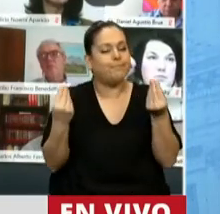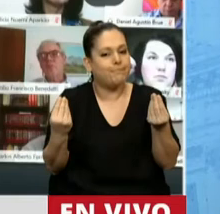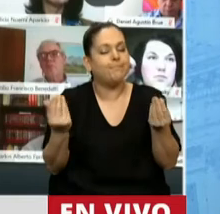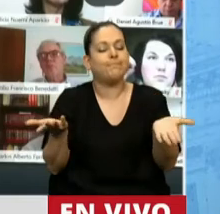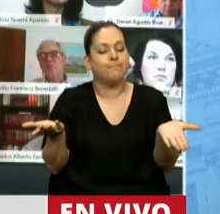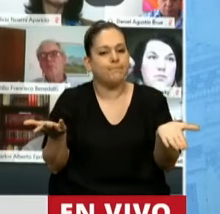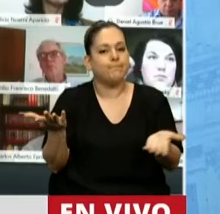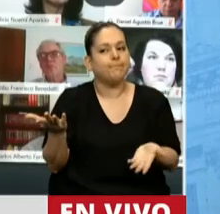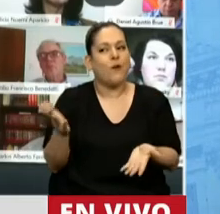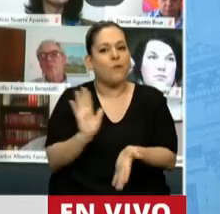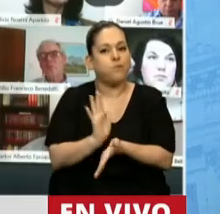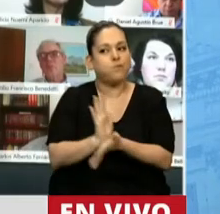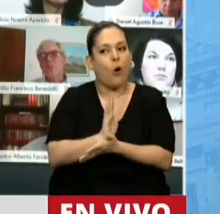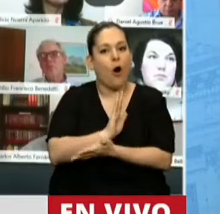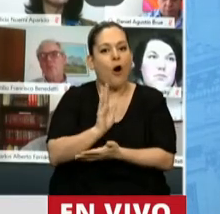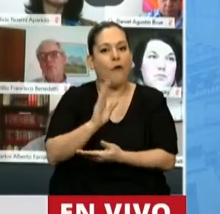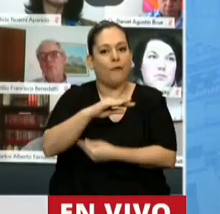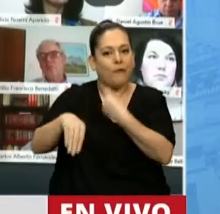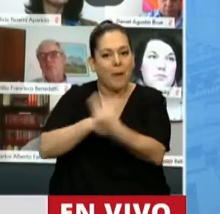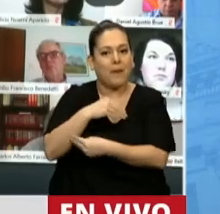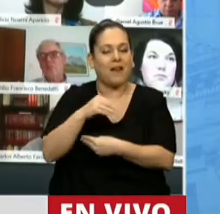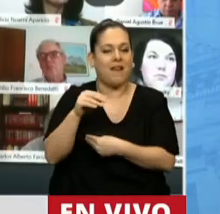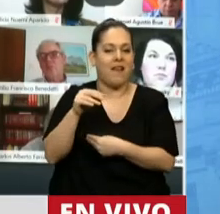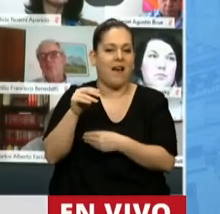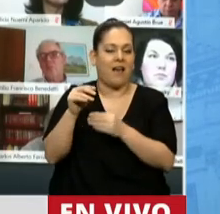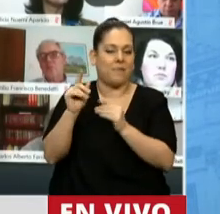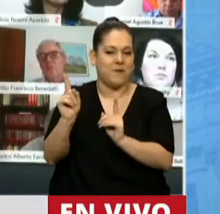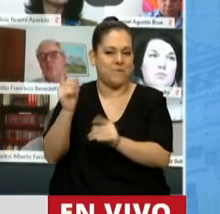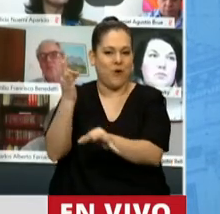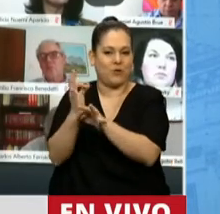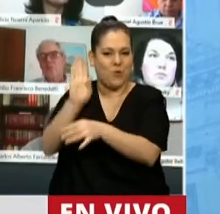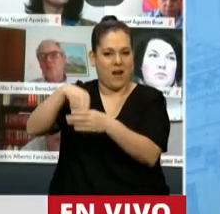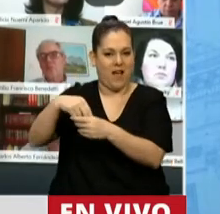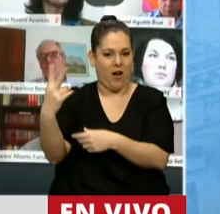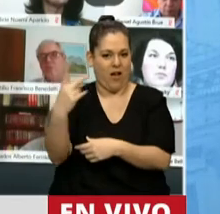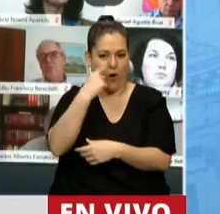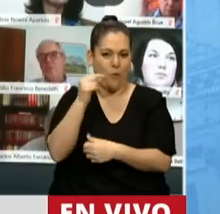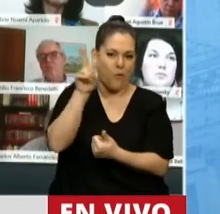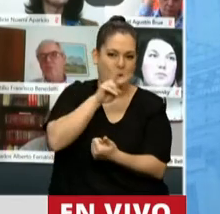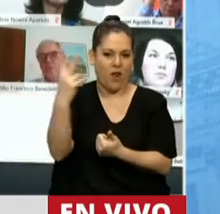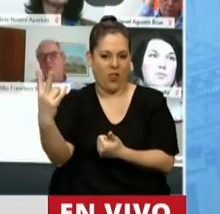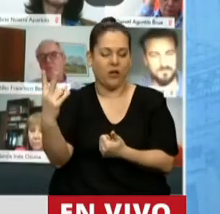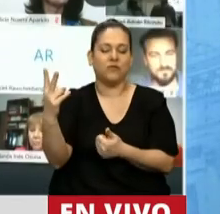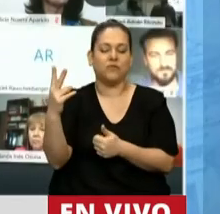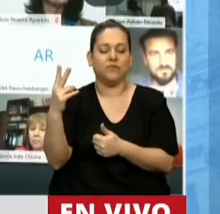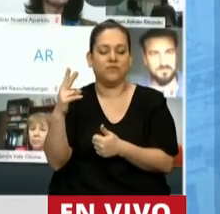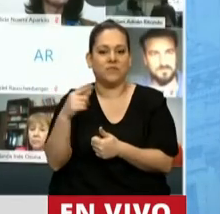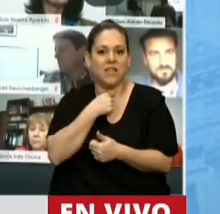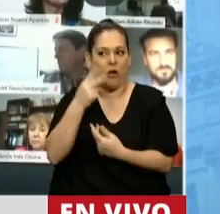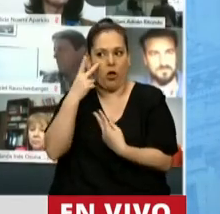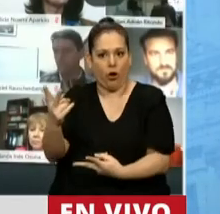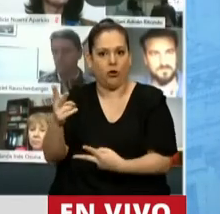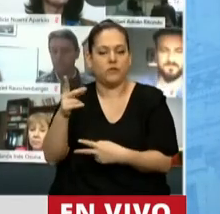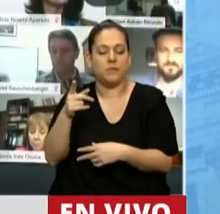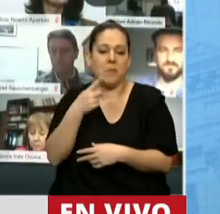de la familia de Sandra y Rubén, de sus compañeros, de sus compañeras. Y me pidieron que por